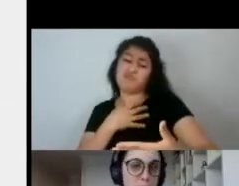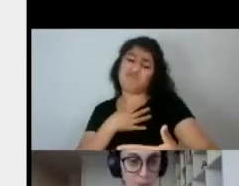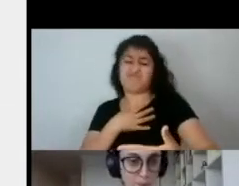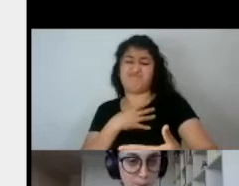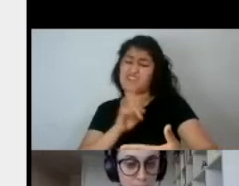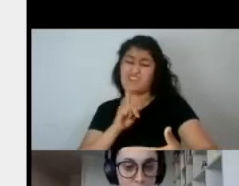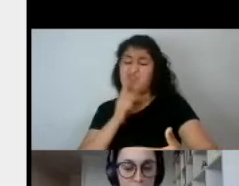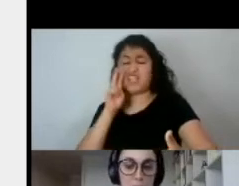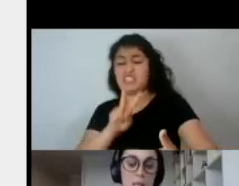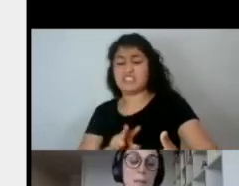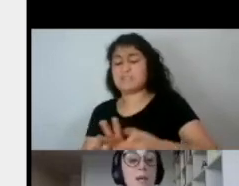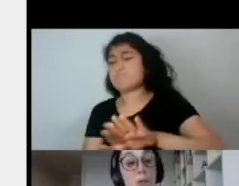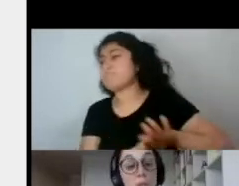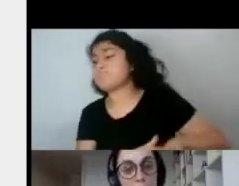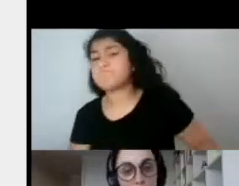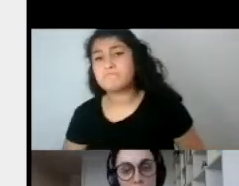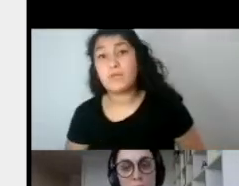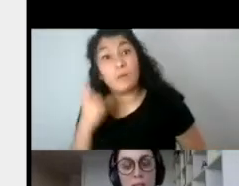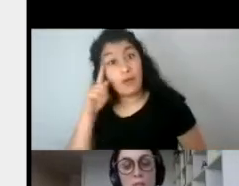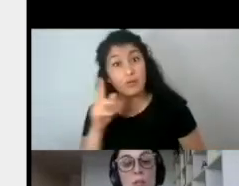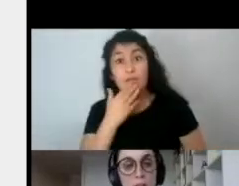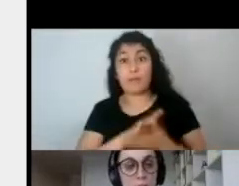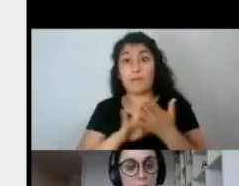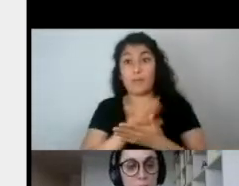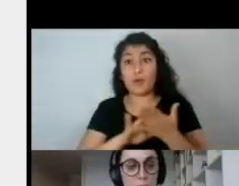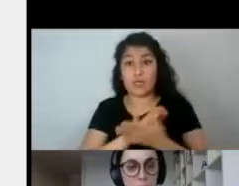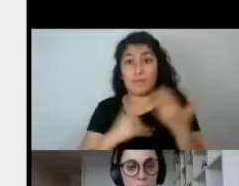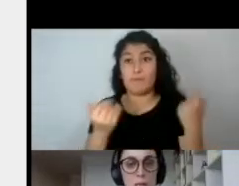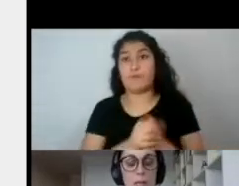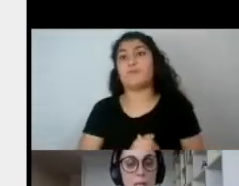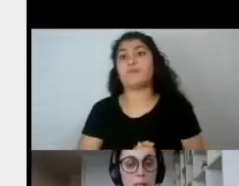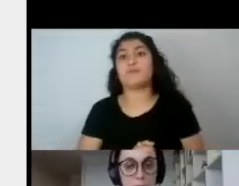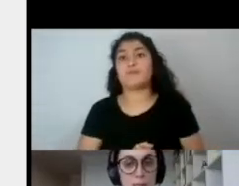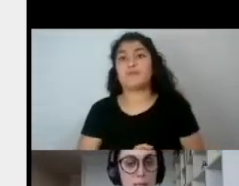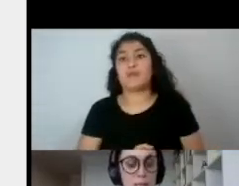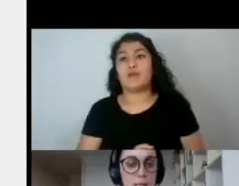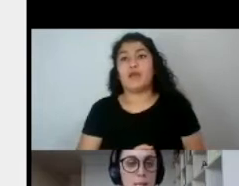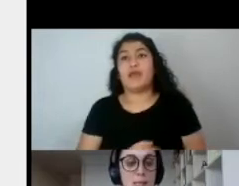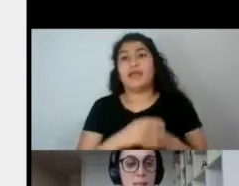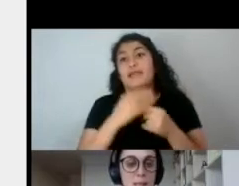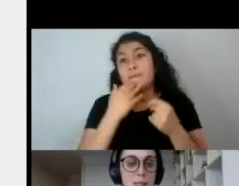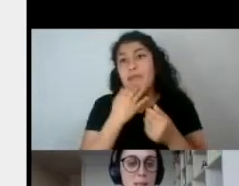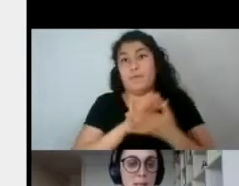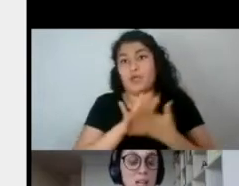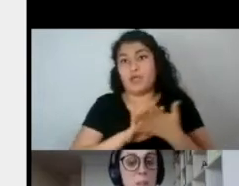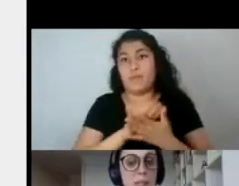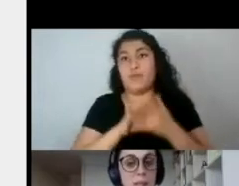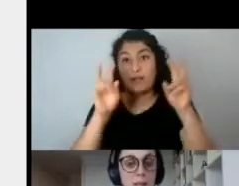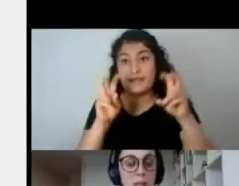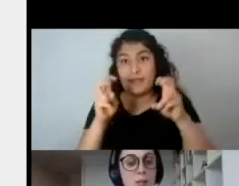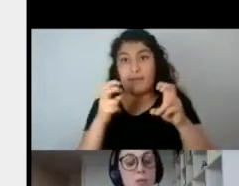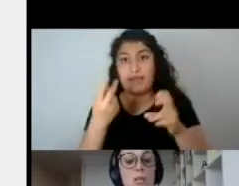llegamos. Pero por otro lado, si las tensiones que existen se hacen demasiado